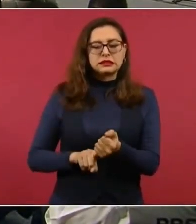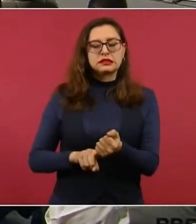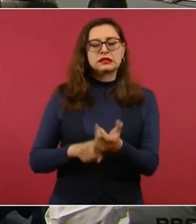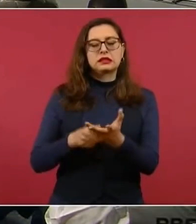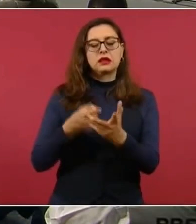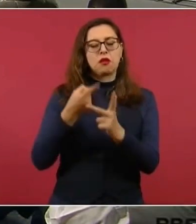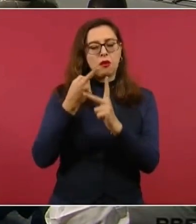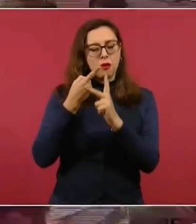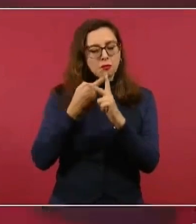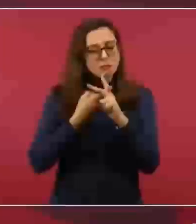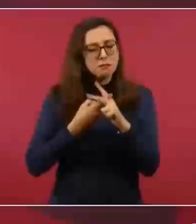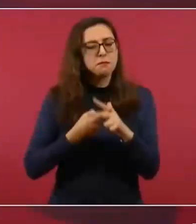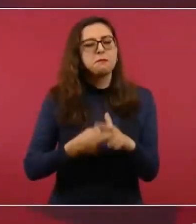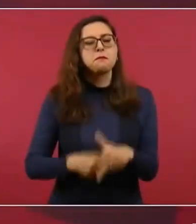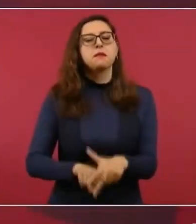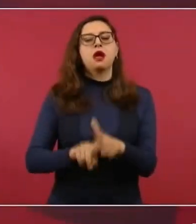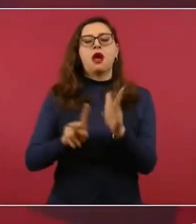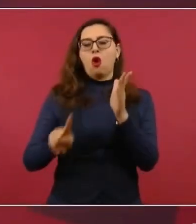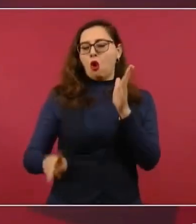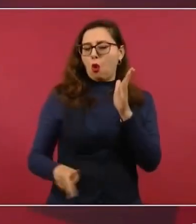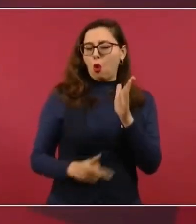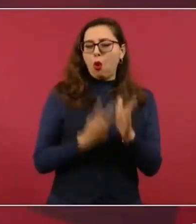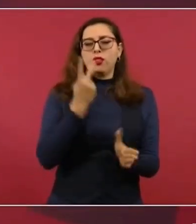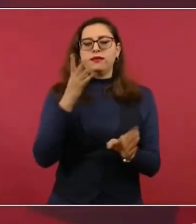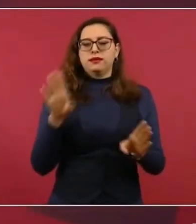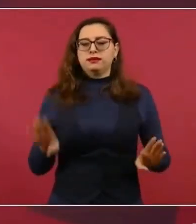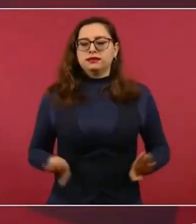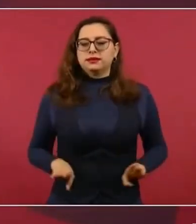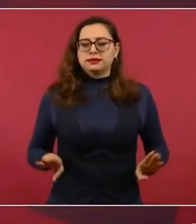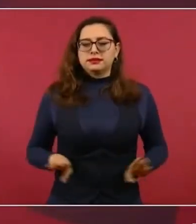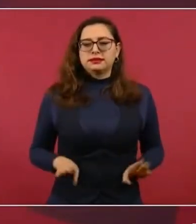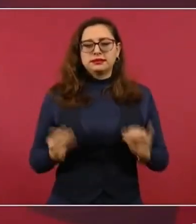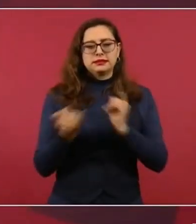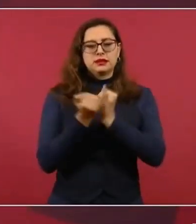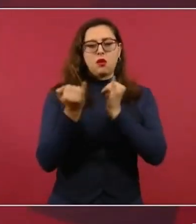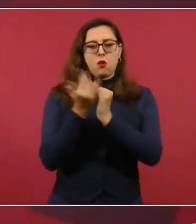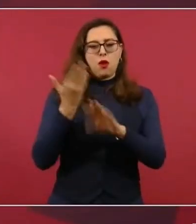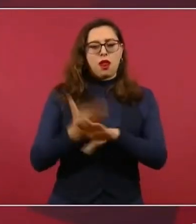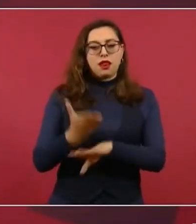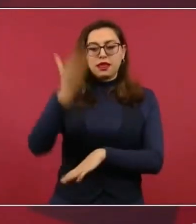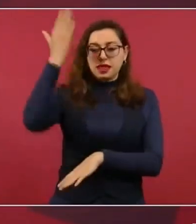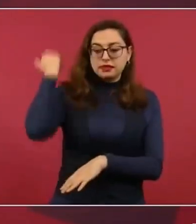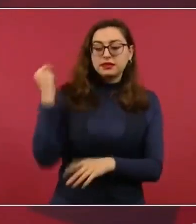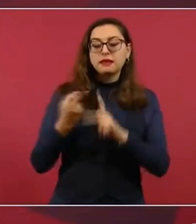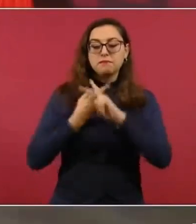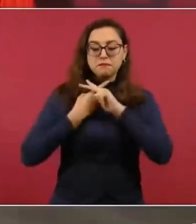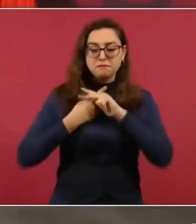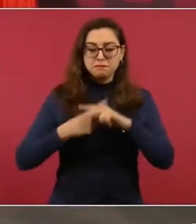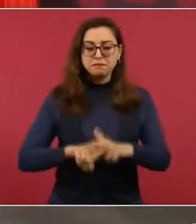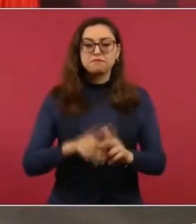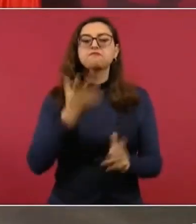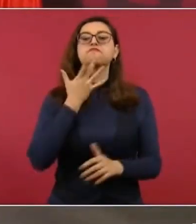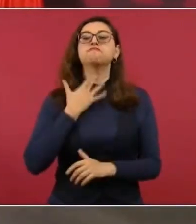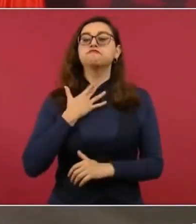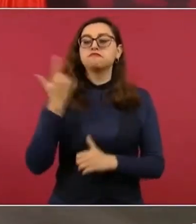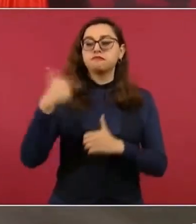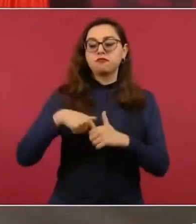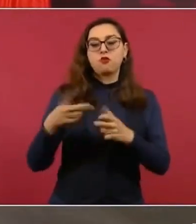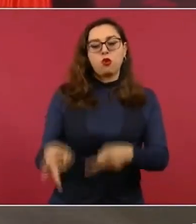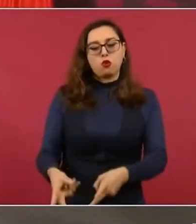robo de gasolinas, sobre todo en Hidalgo,